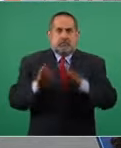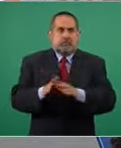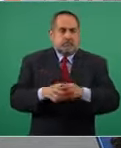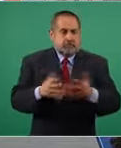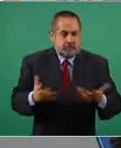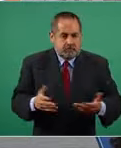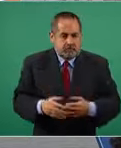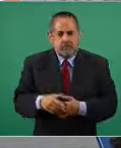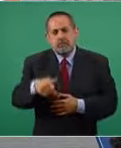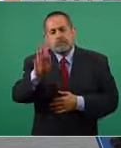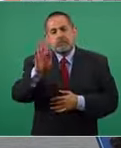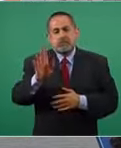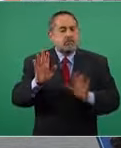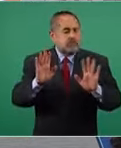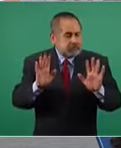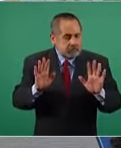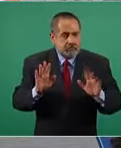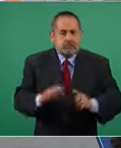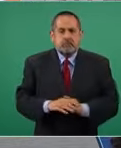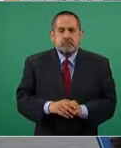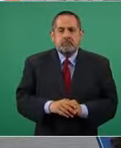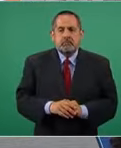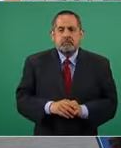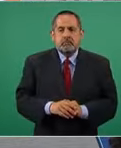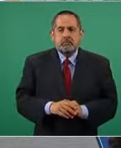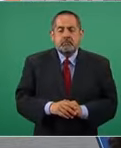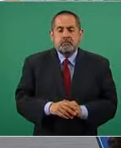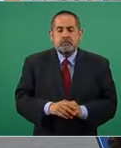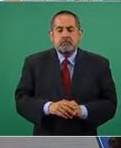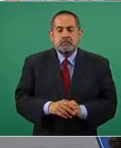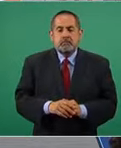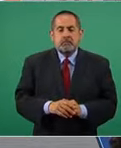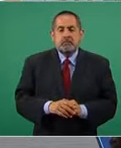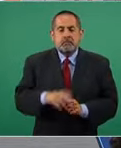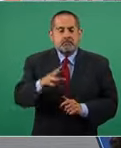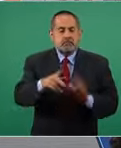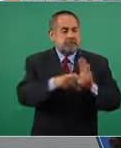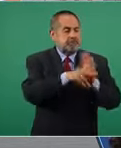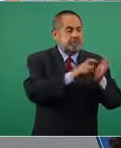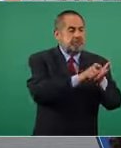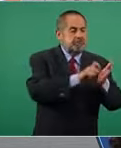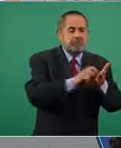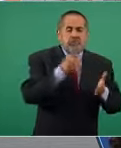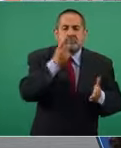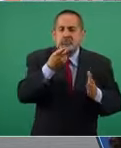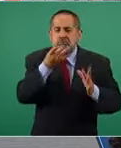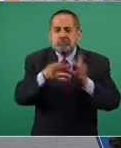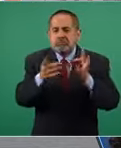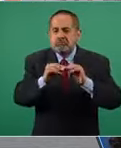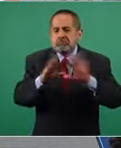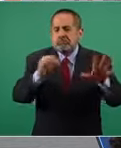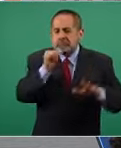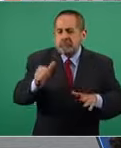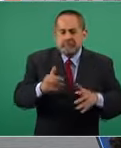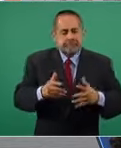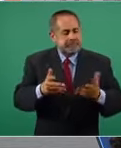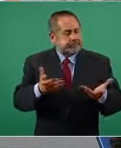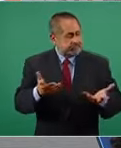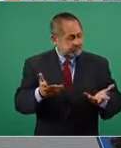pero de eso no se ocupa la prensa entonces